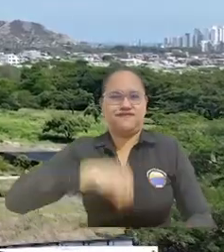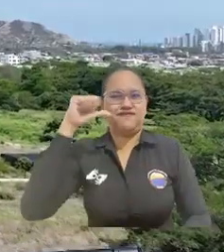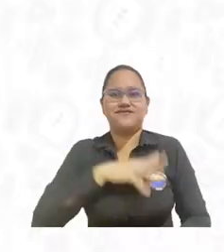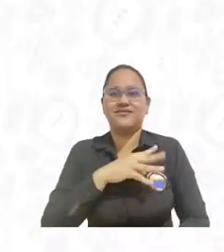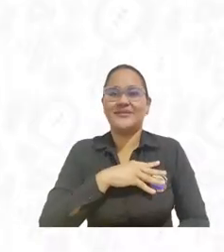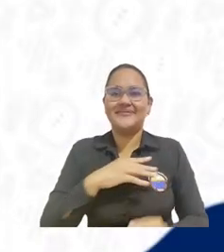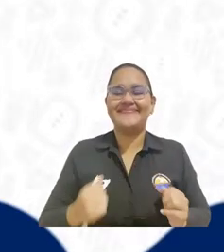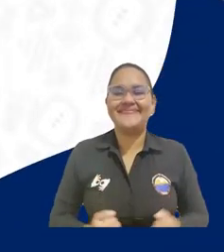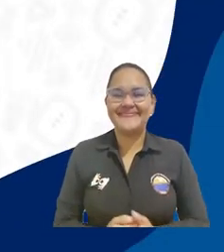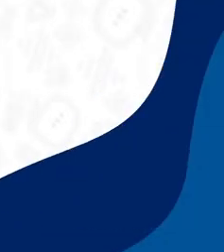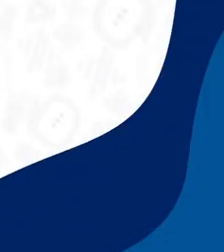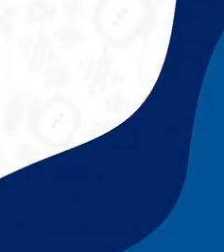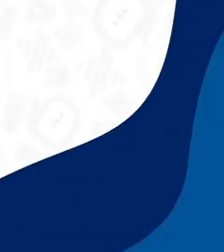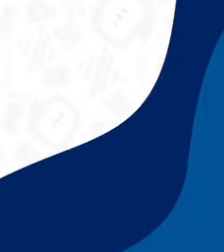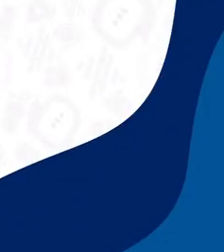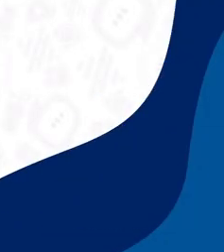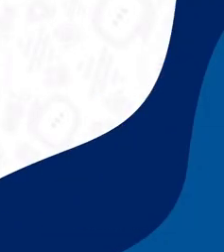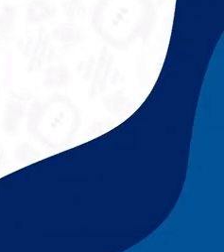continente.